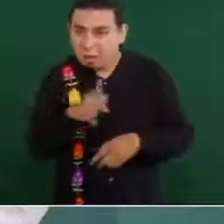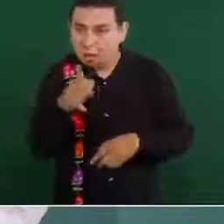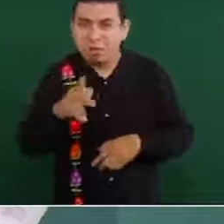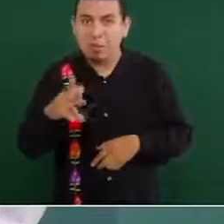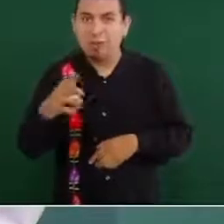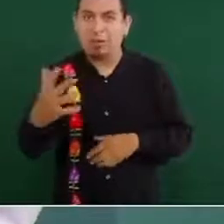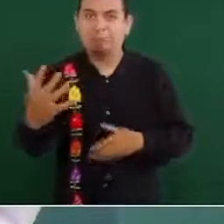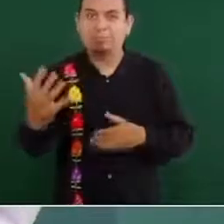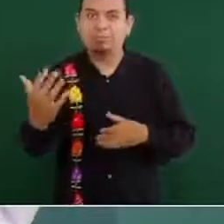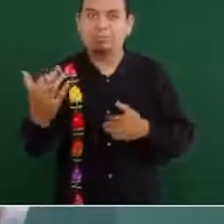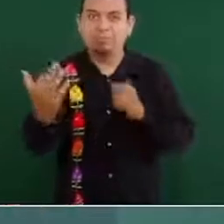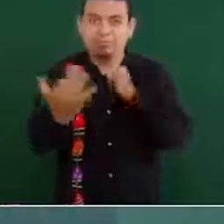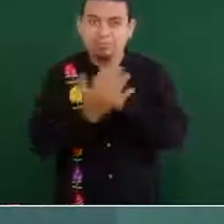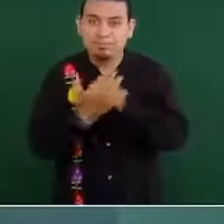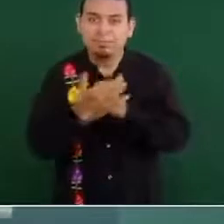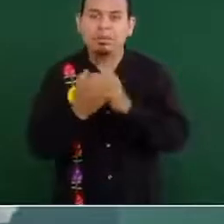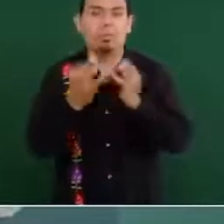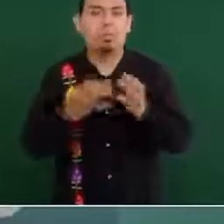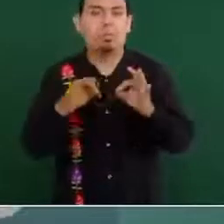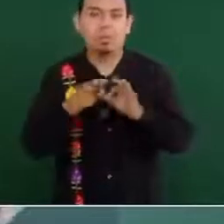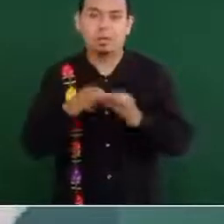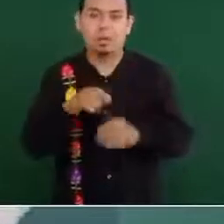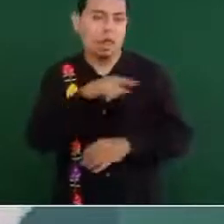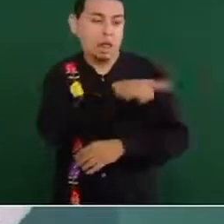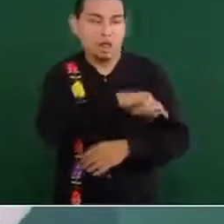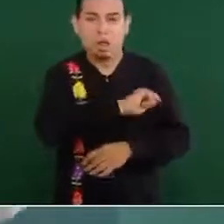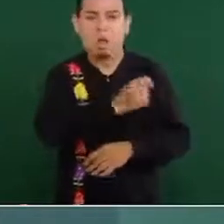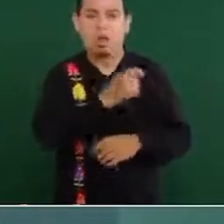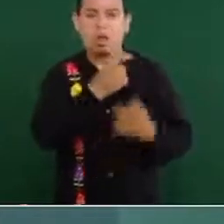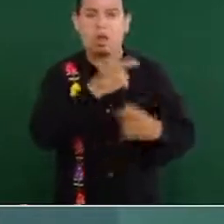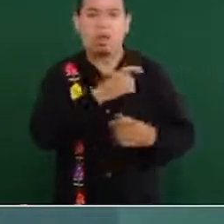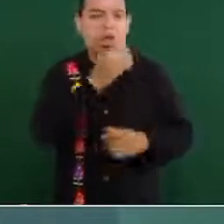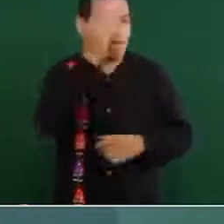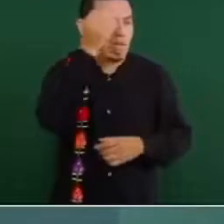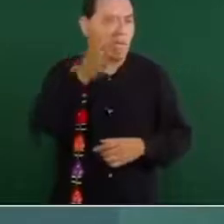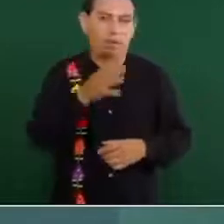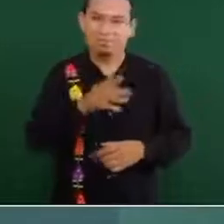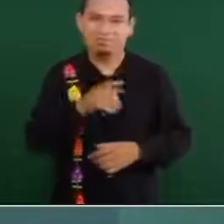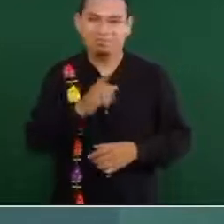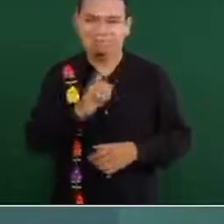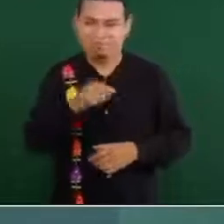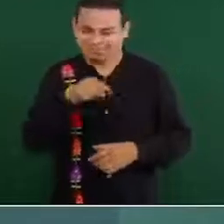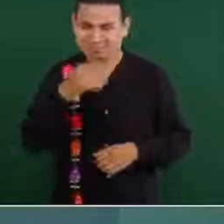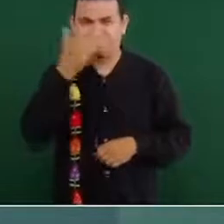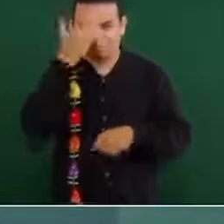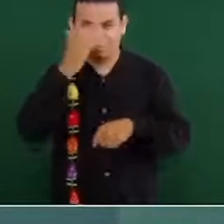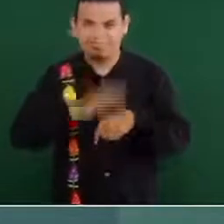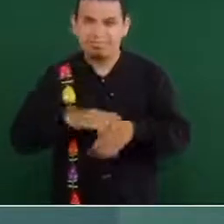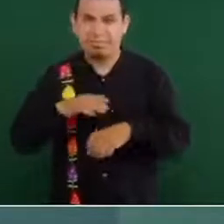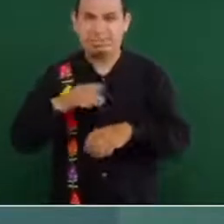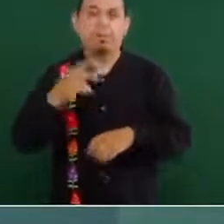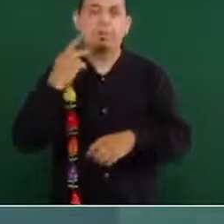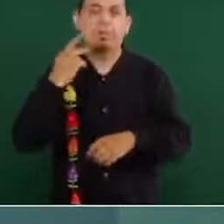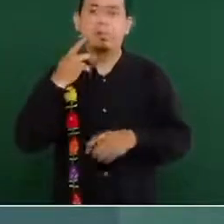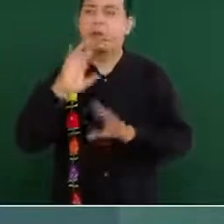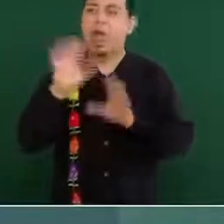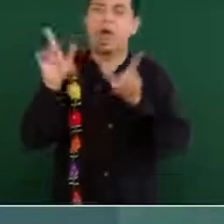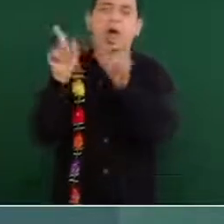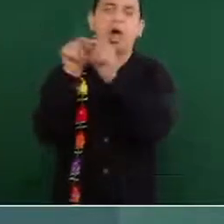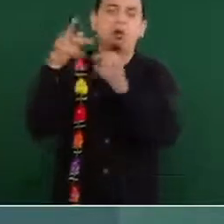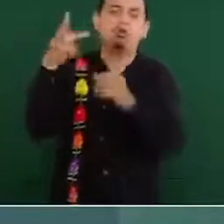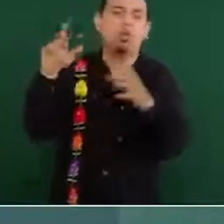que eso es lo más importante, y ellos se olvidan, creen que la política es asunto de los políticos.